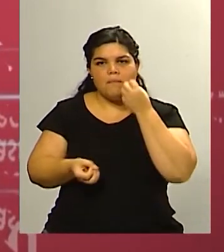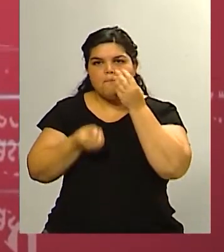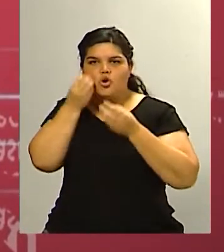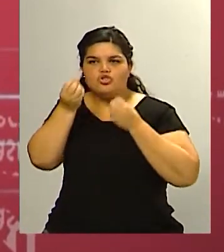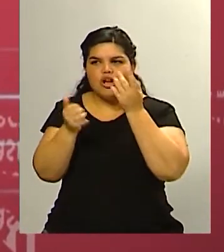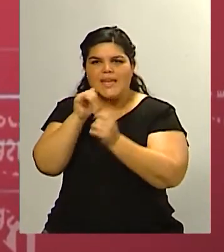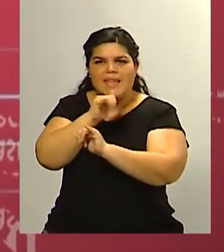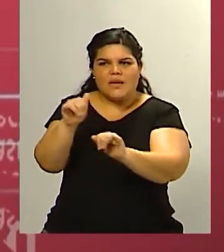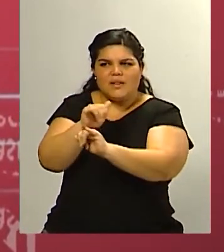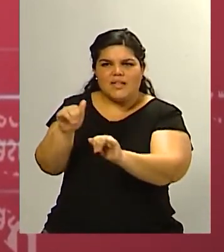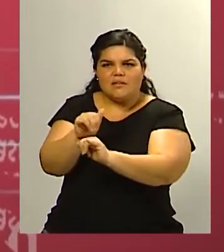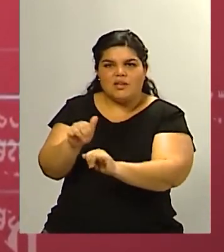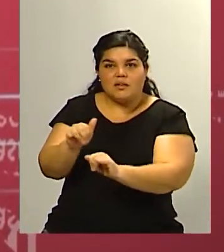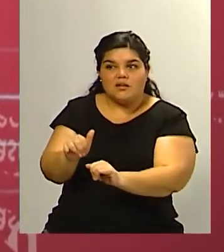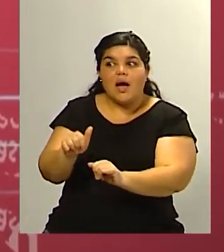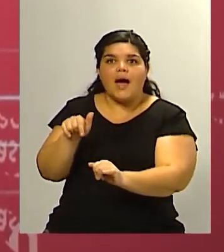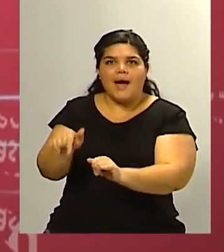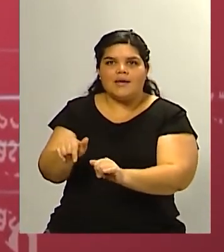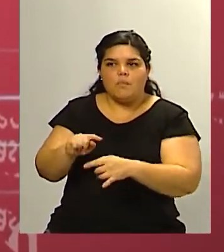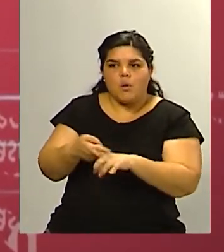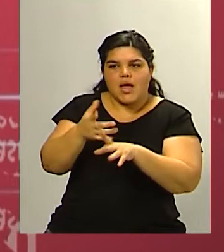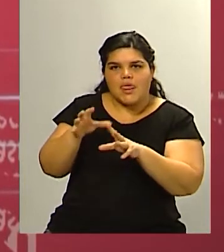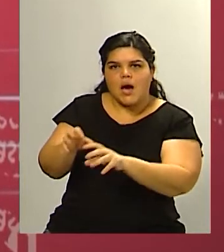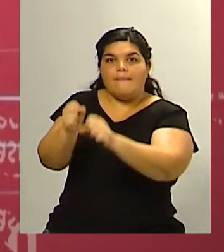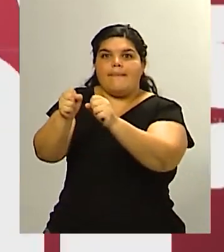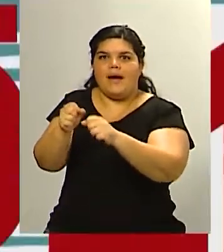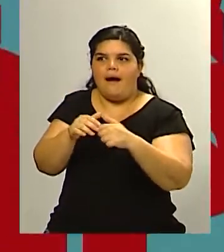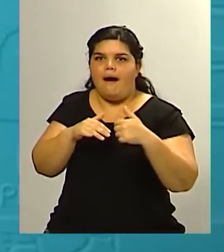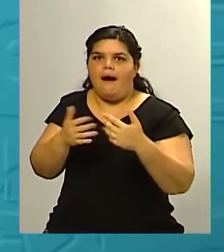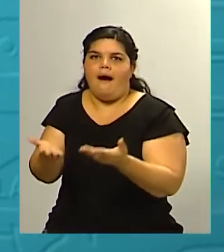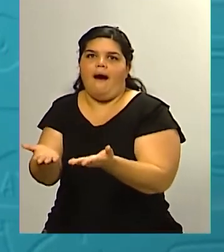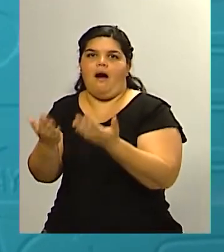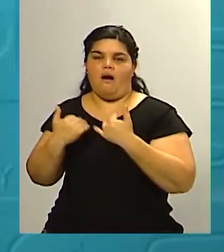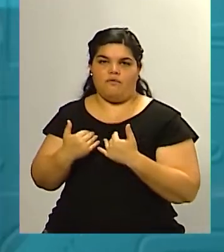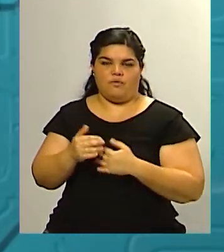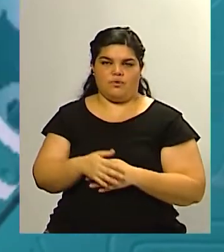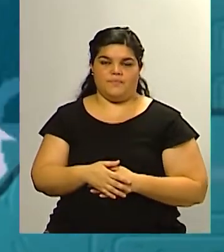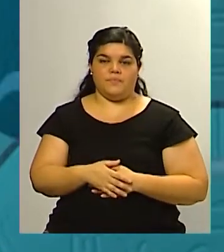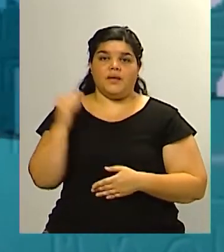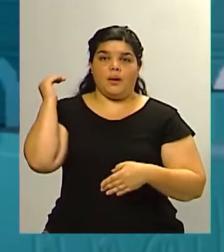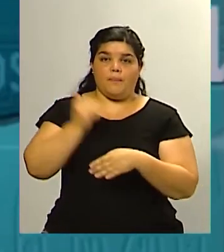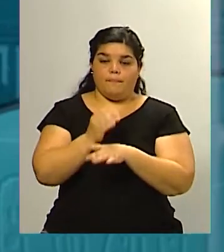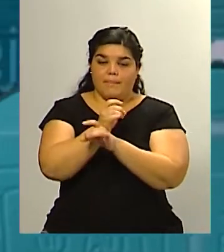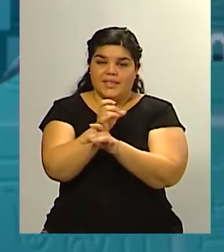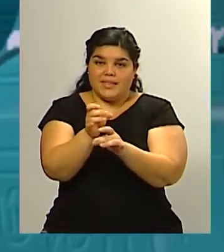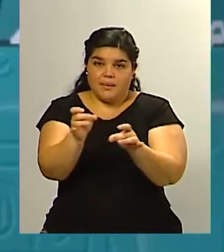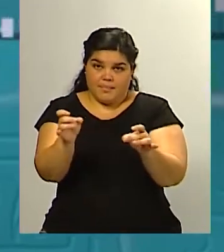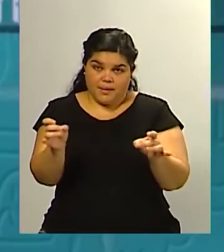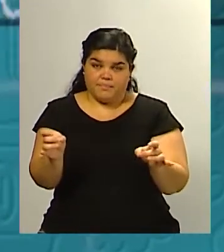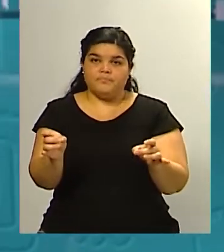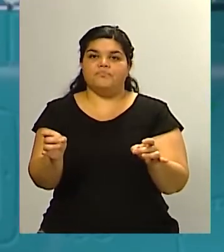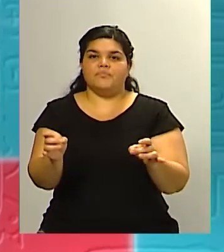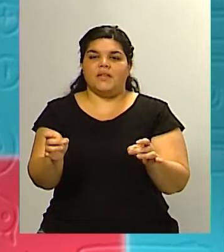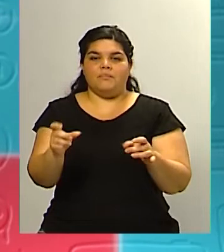negativa por eso la pospandemia nos ha traído una situación muy realista en toda